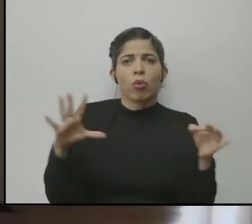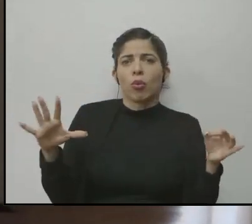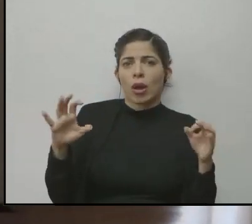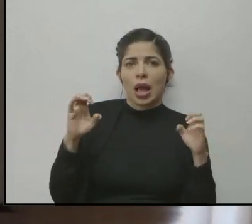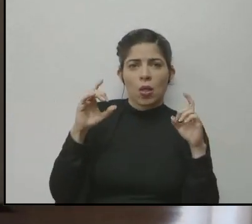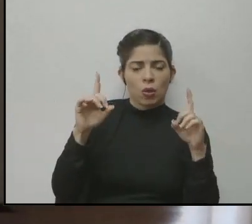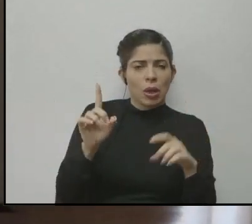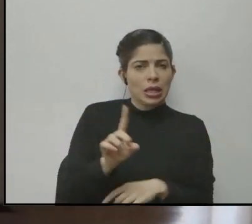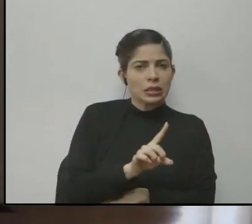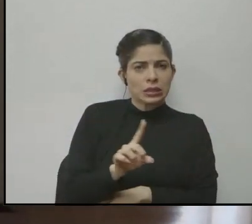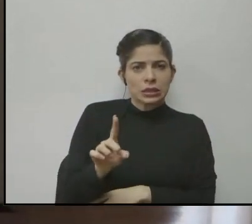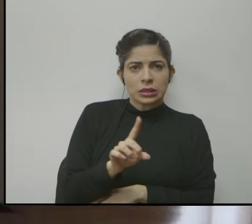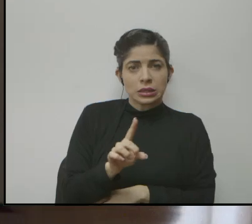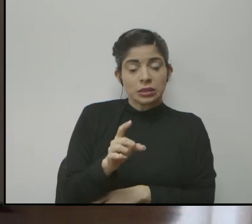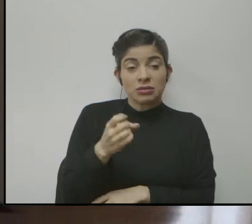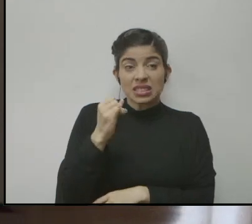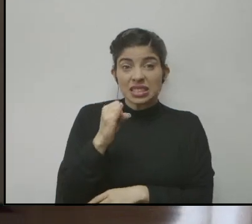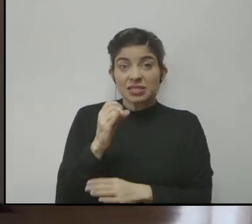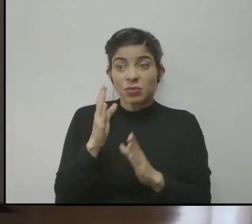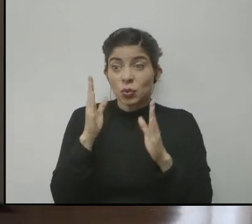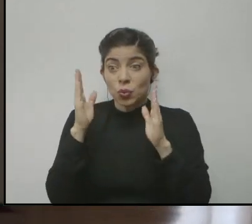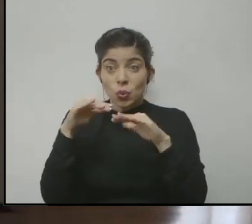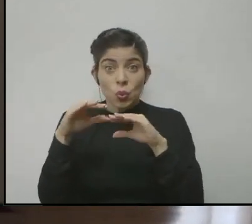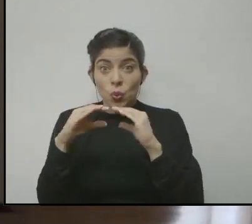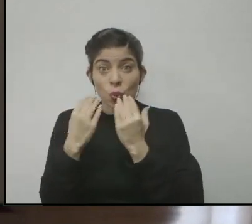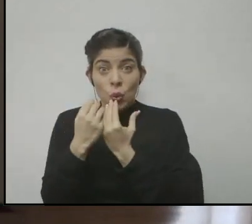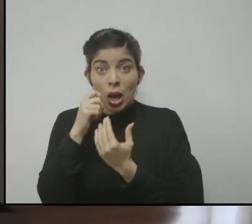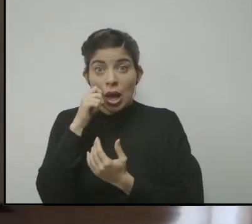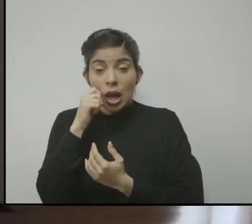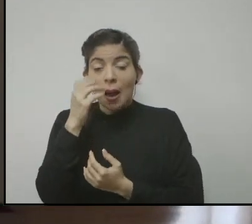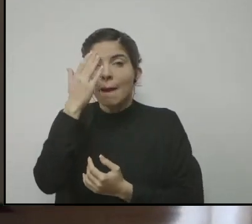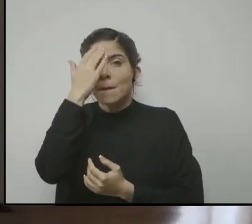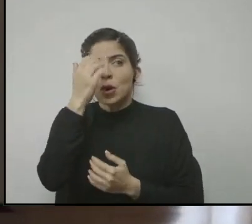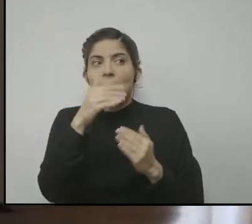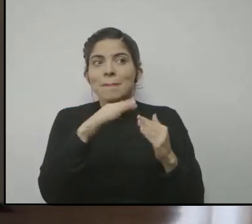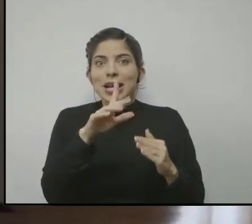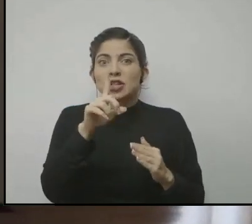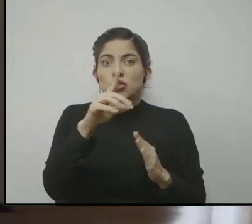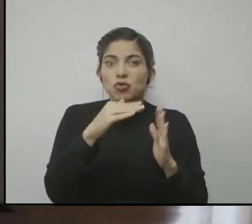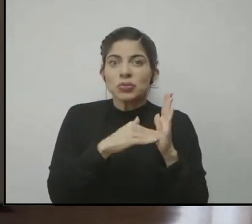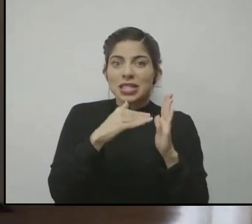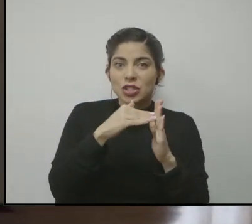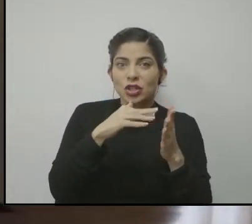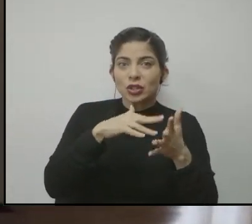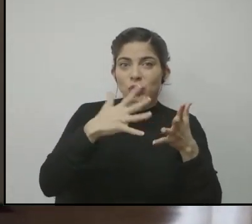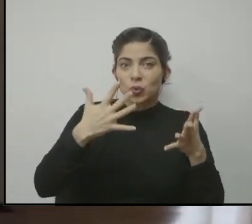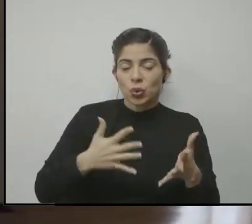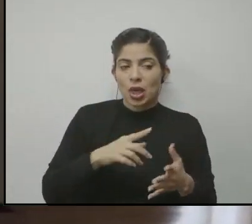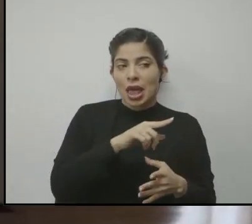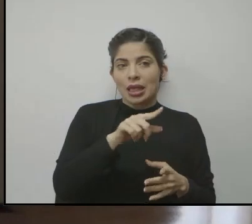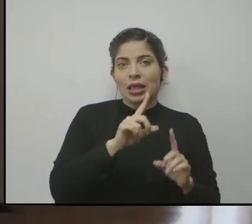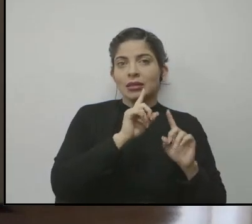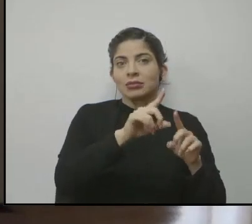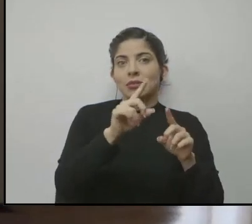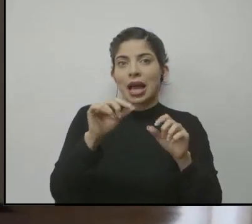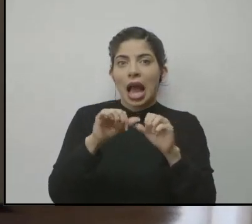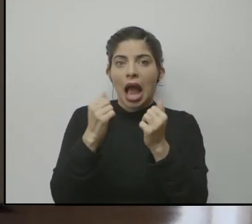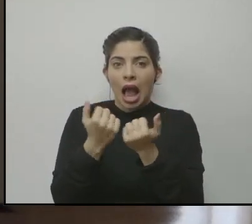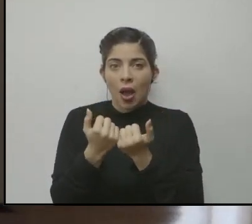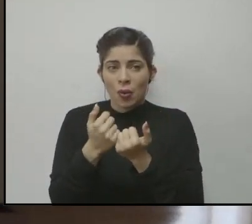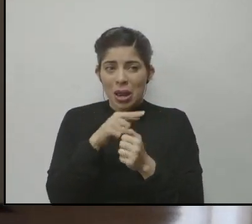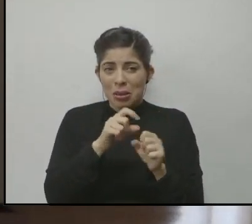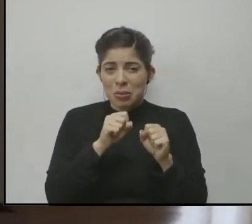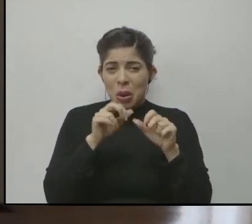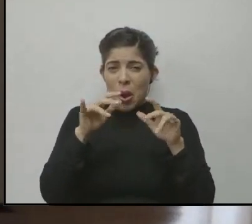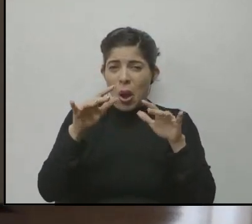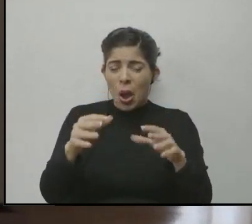educación si no hay clases presenciales es porque más de un millón de estudiantes van a las aulas y es la movilización